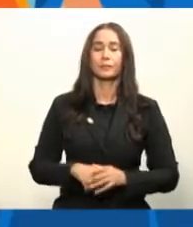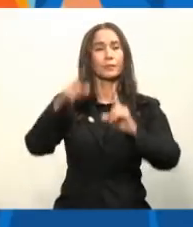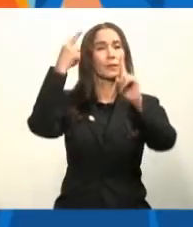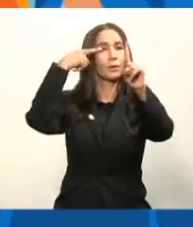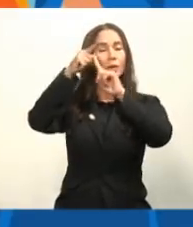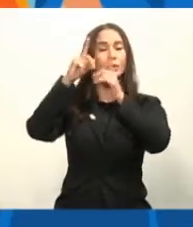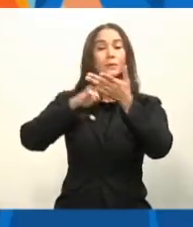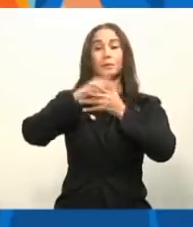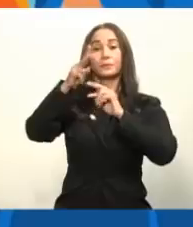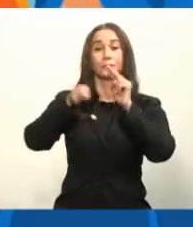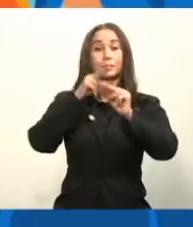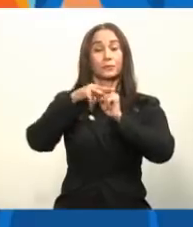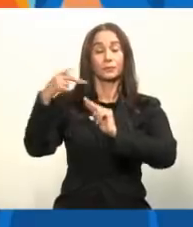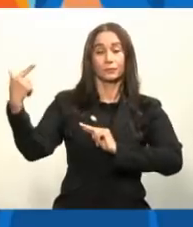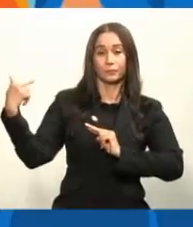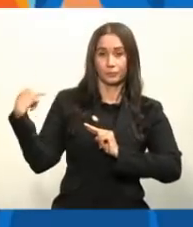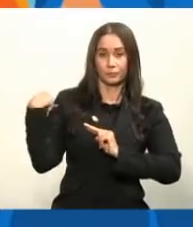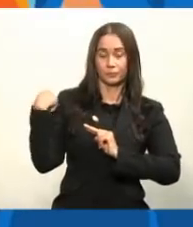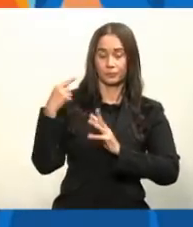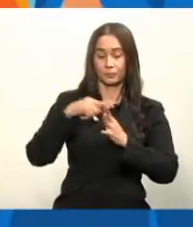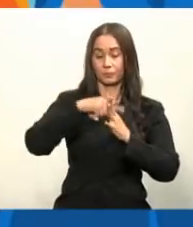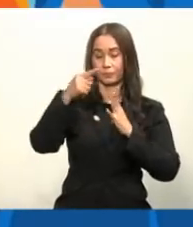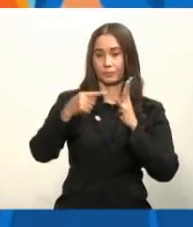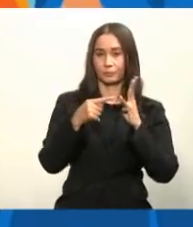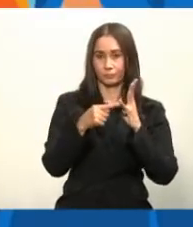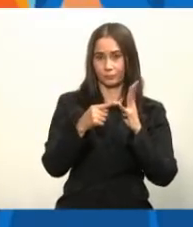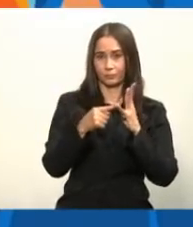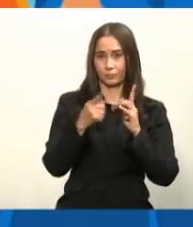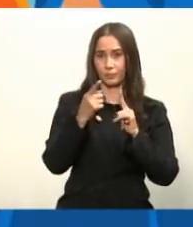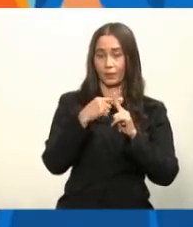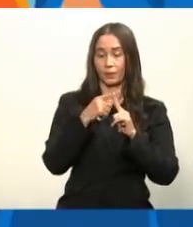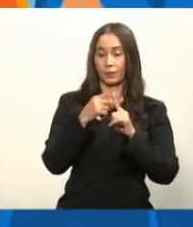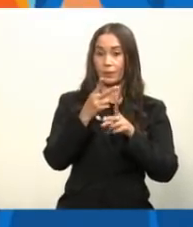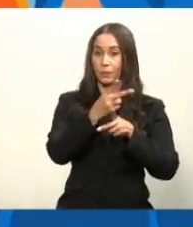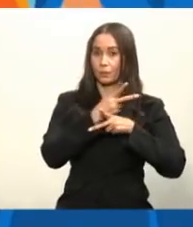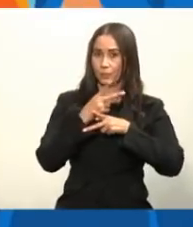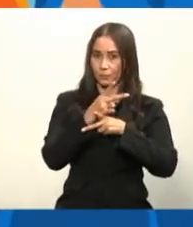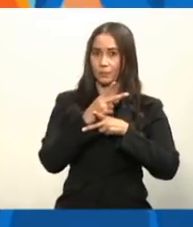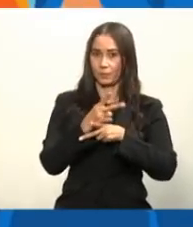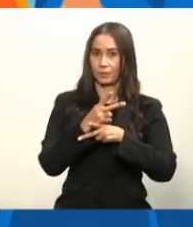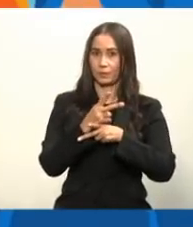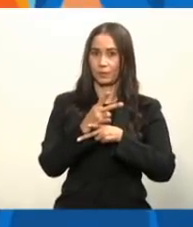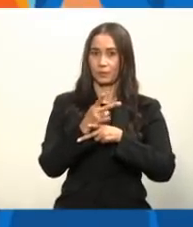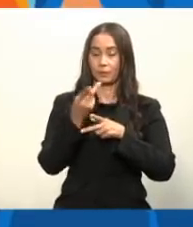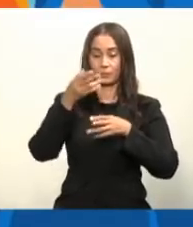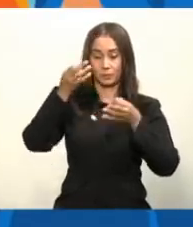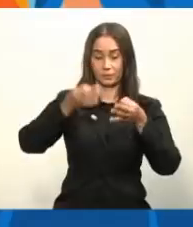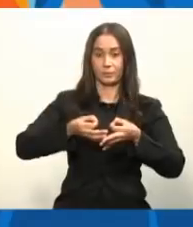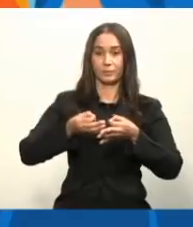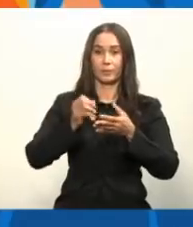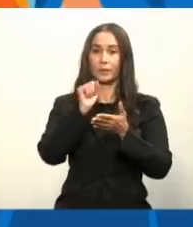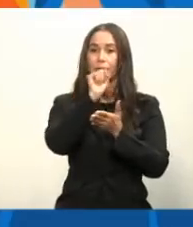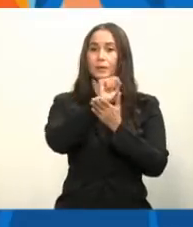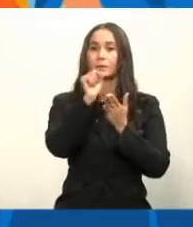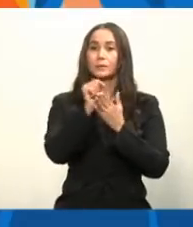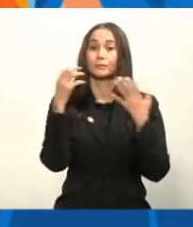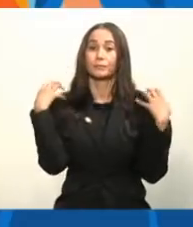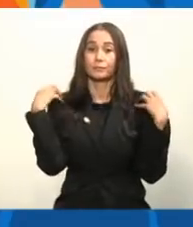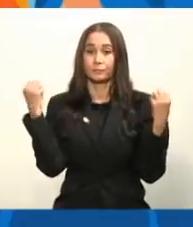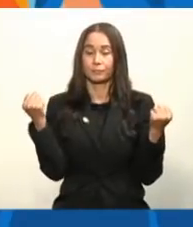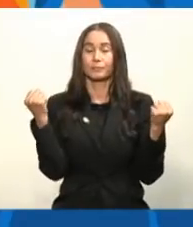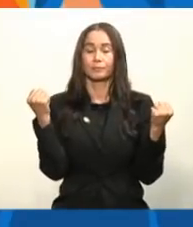Plan Nacional de Vacunación son cuatro. El primero es proteger lo que es la integridad del sistema de salud,